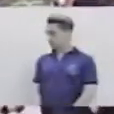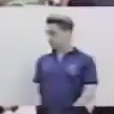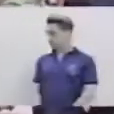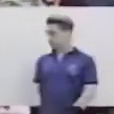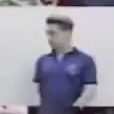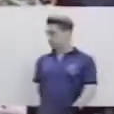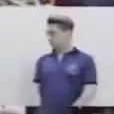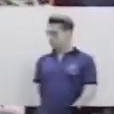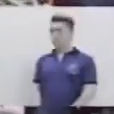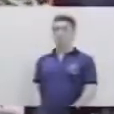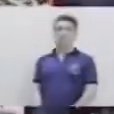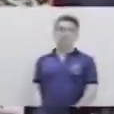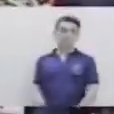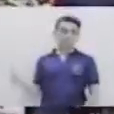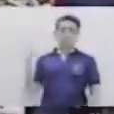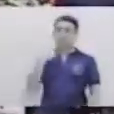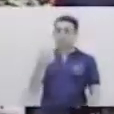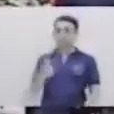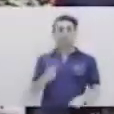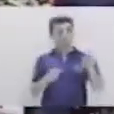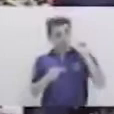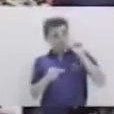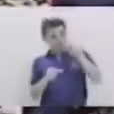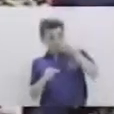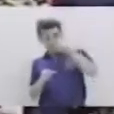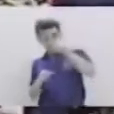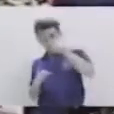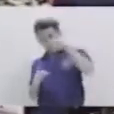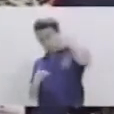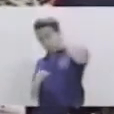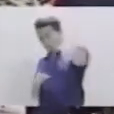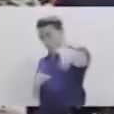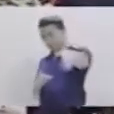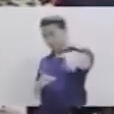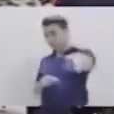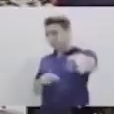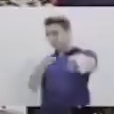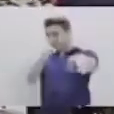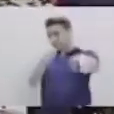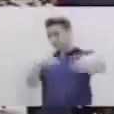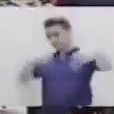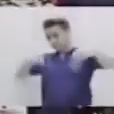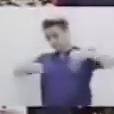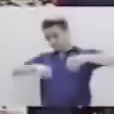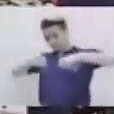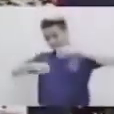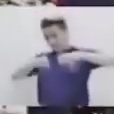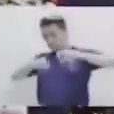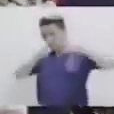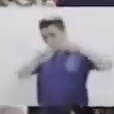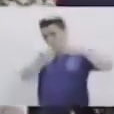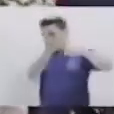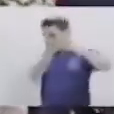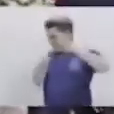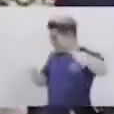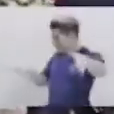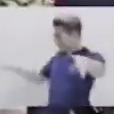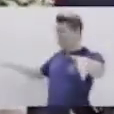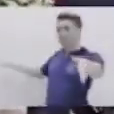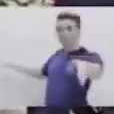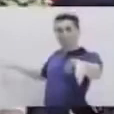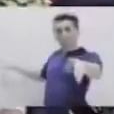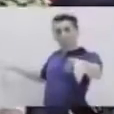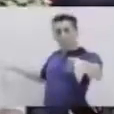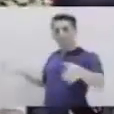conductor y le especificamos hacia dónde puede dirigirse, ¿sí? Y sería esta. Usted, señor conductor, hacia allá puede